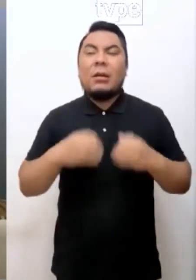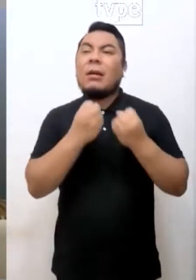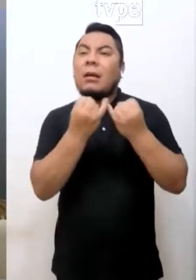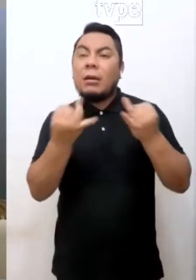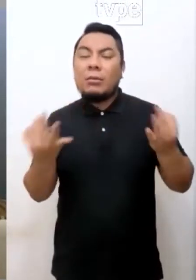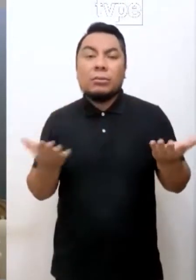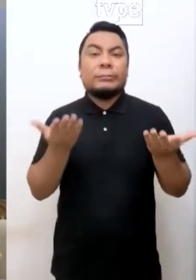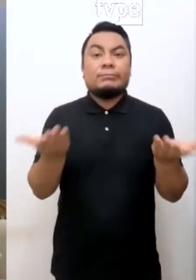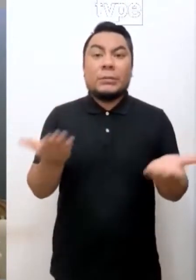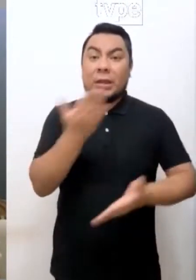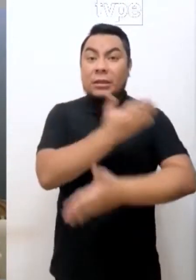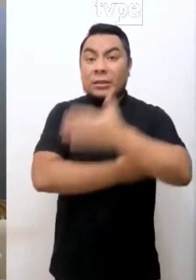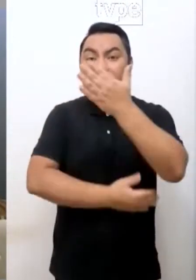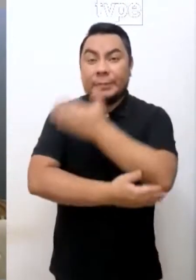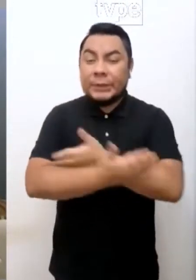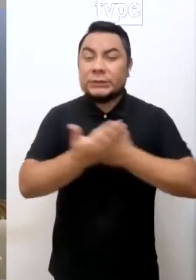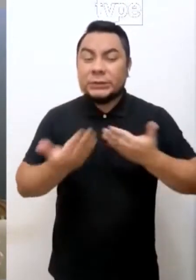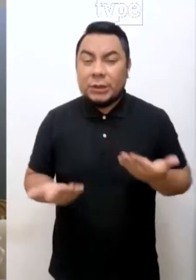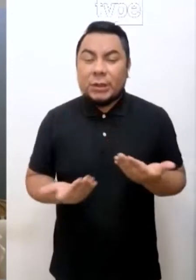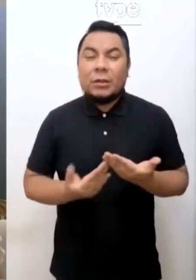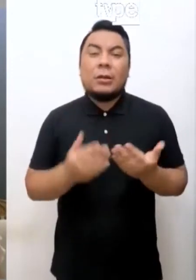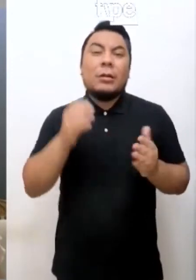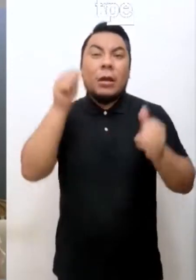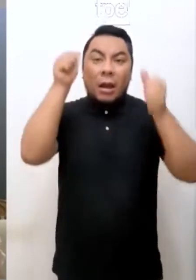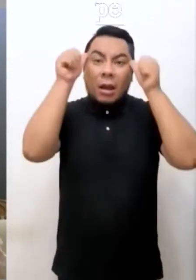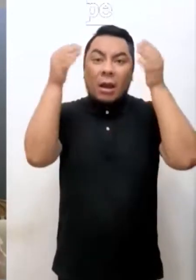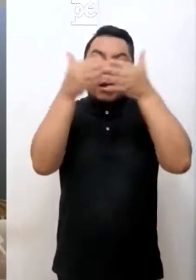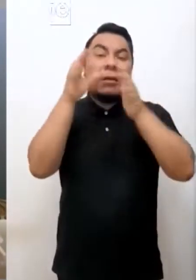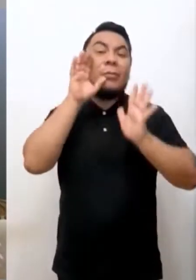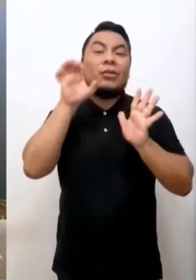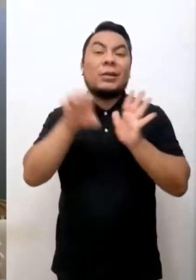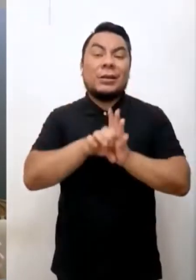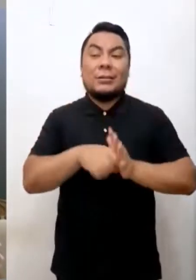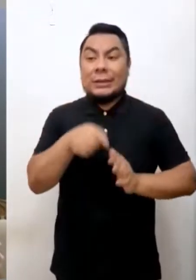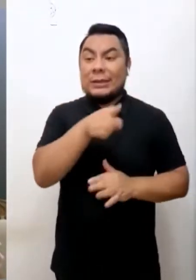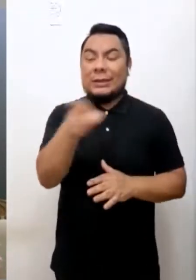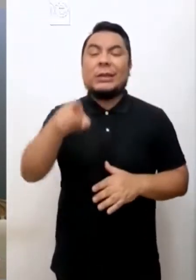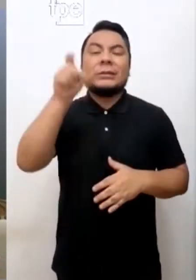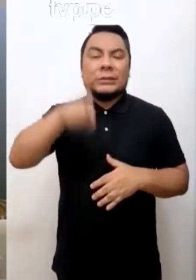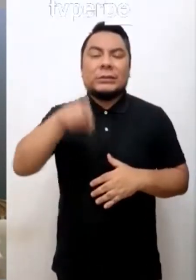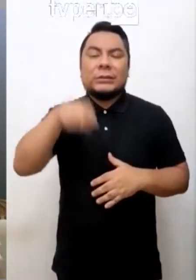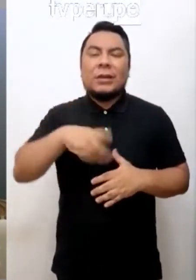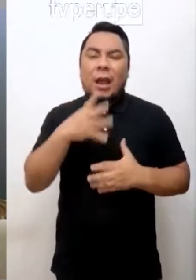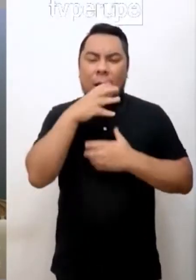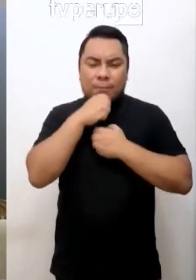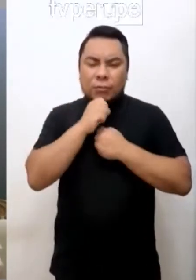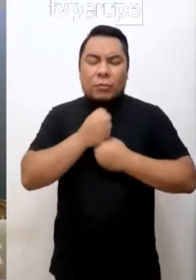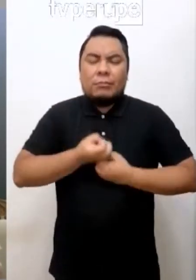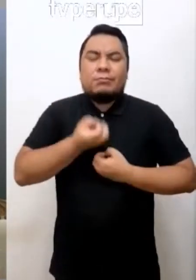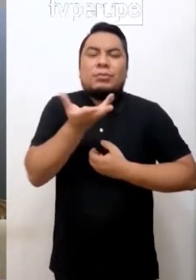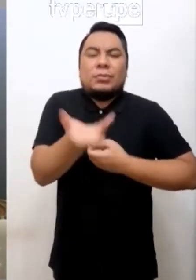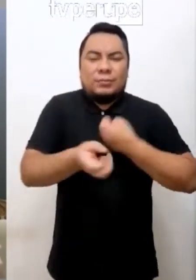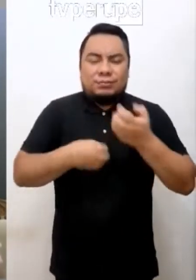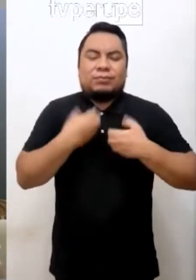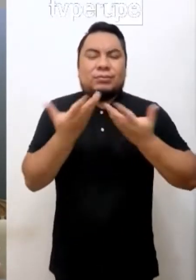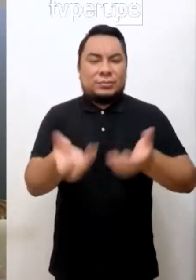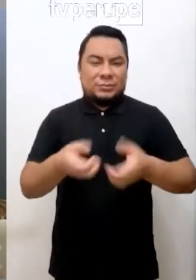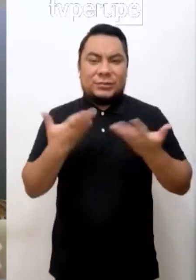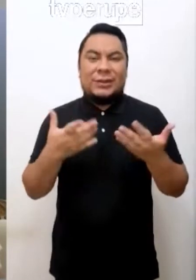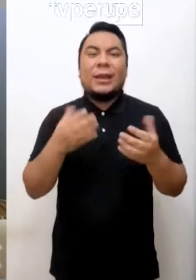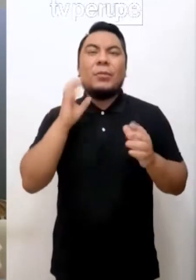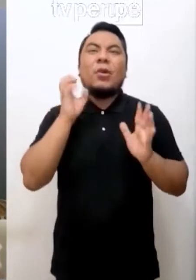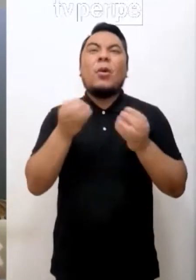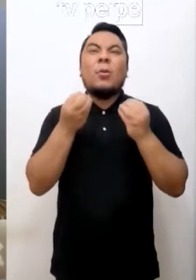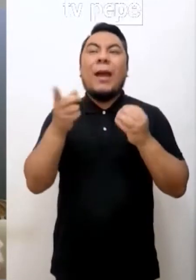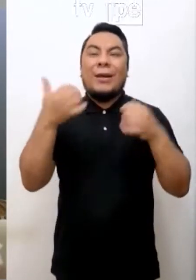con alguna discapacidad, como el autismo, por ejemplo, ¿no? Ellos necesitan descargar mucho su ansiedad, por lo tanto,